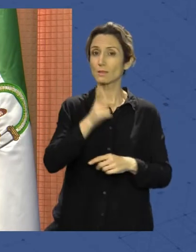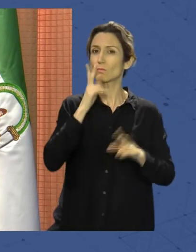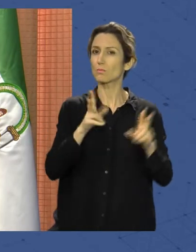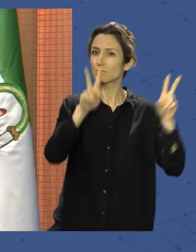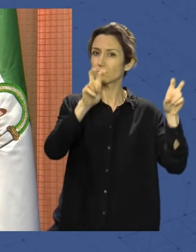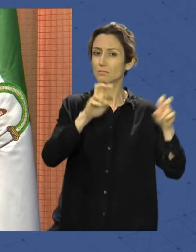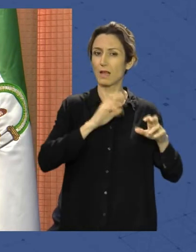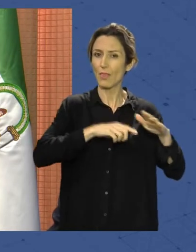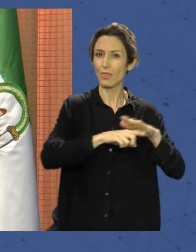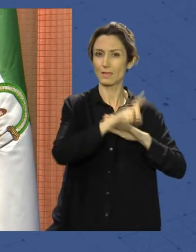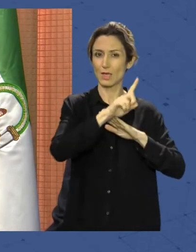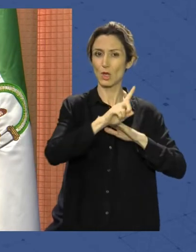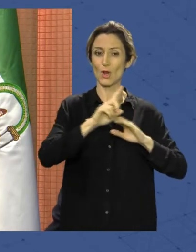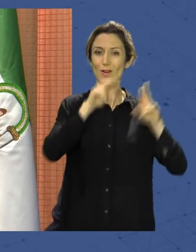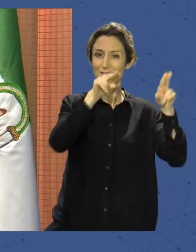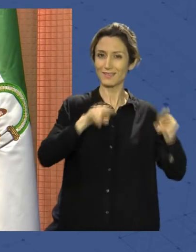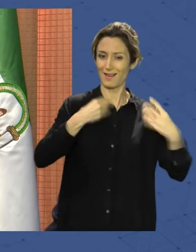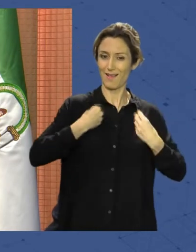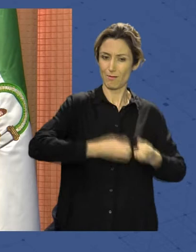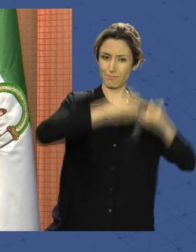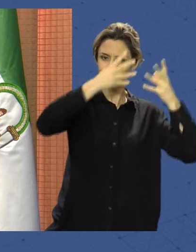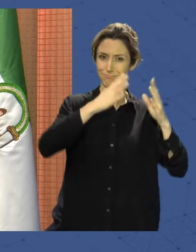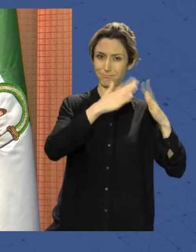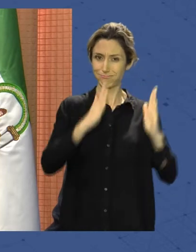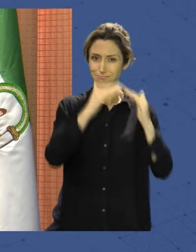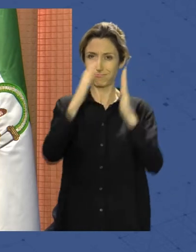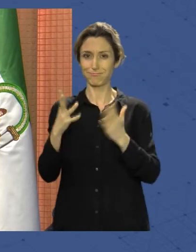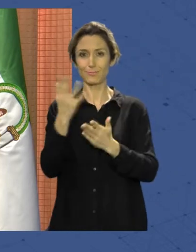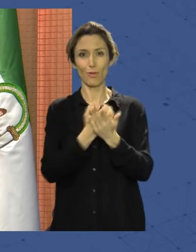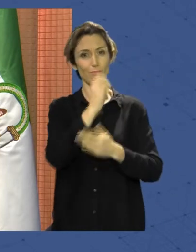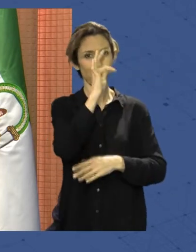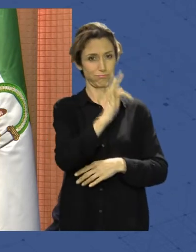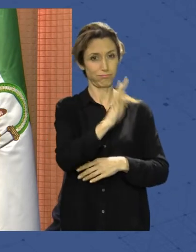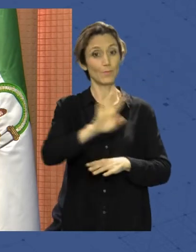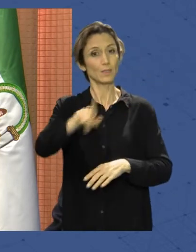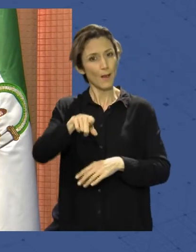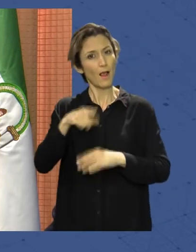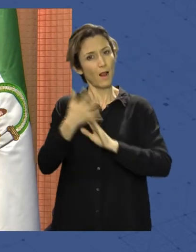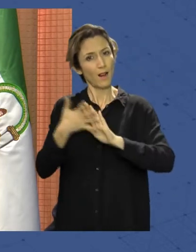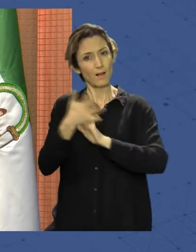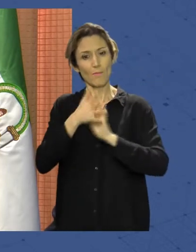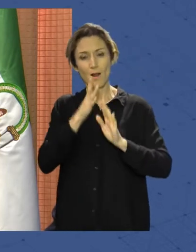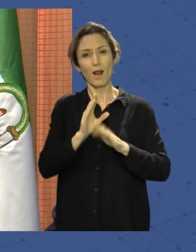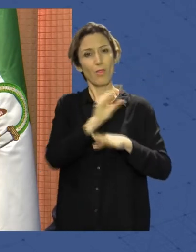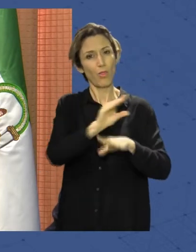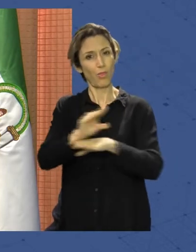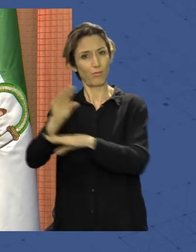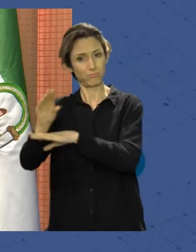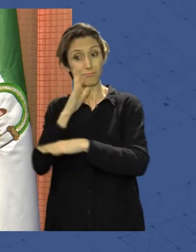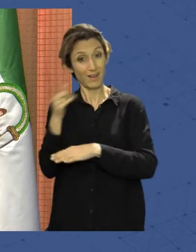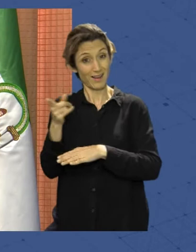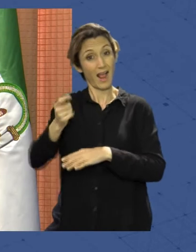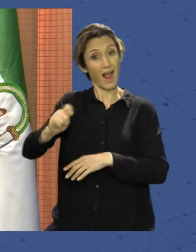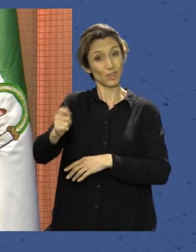con desarrollos residenciales, que siempre es positivo y bueno, sino también lo que tiene que ver con las dotaciones. Antonio ha